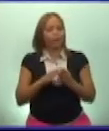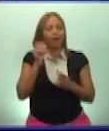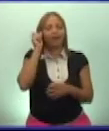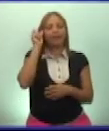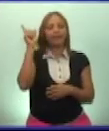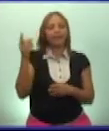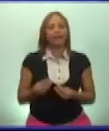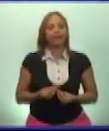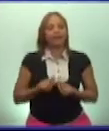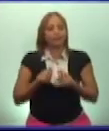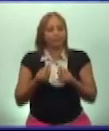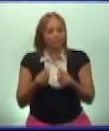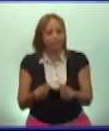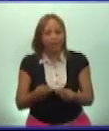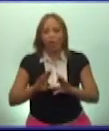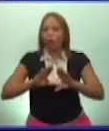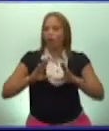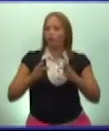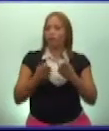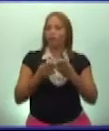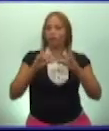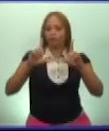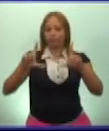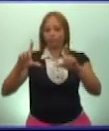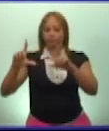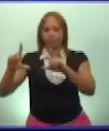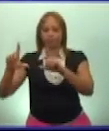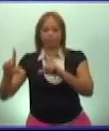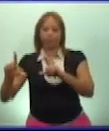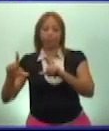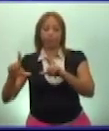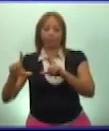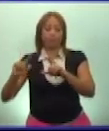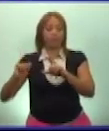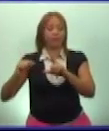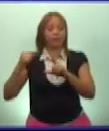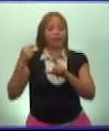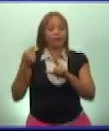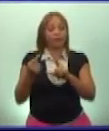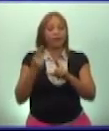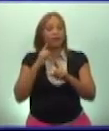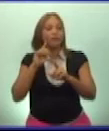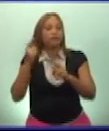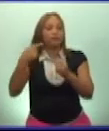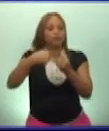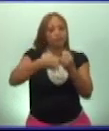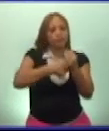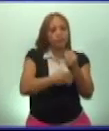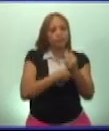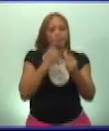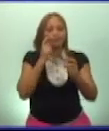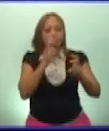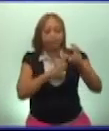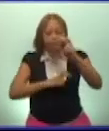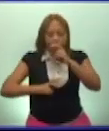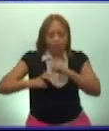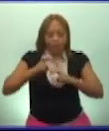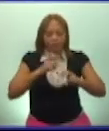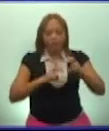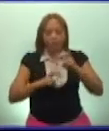hemos aportado, las imágenes que has vivenciado y después tú profundizarás en la investigación,